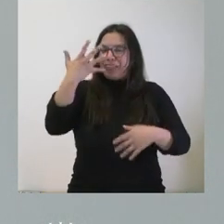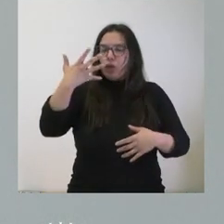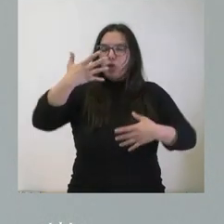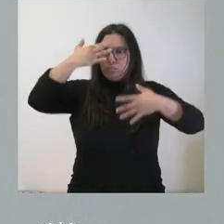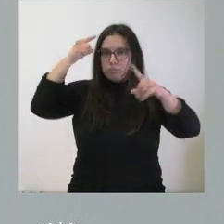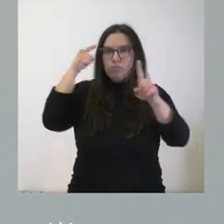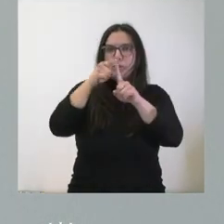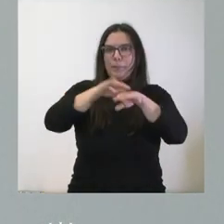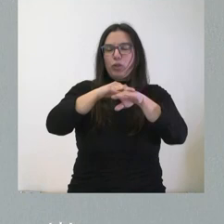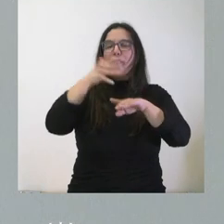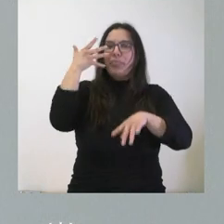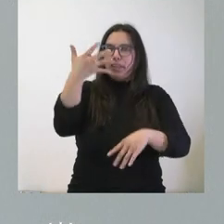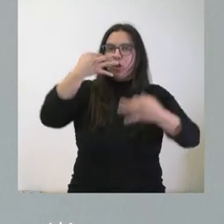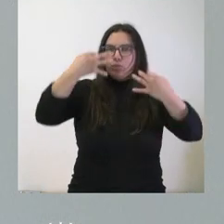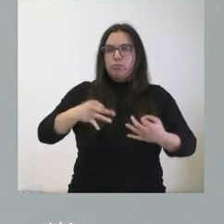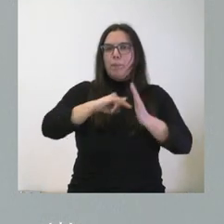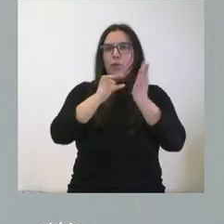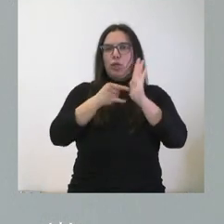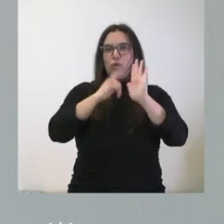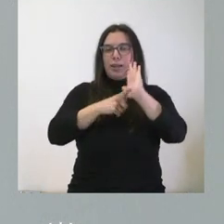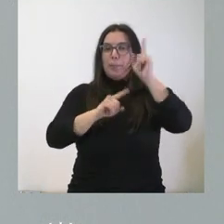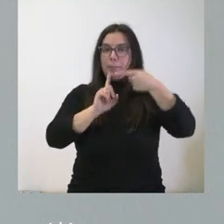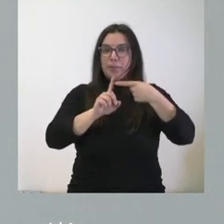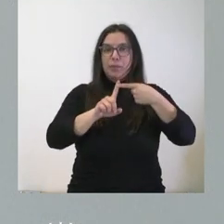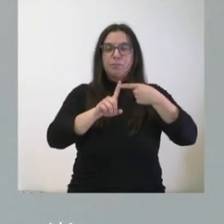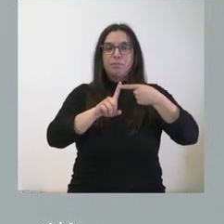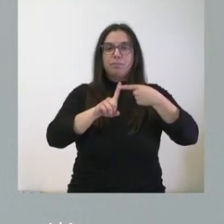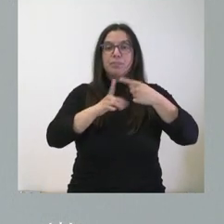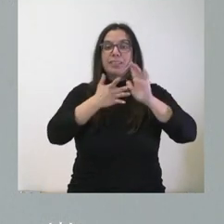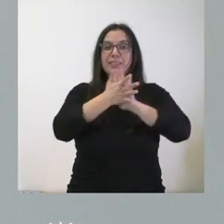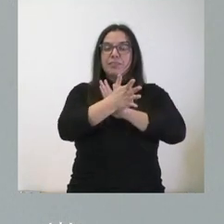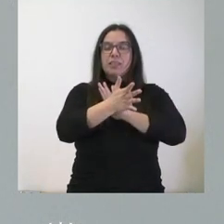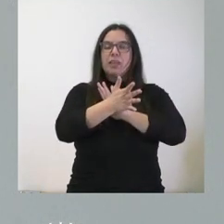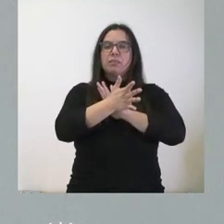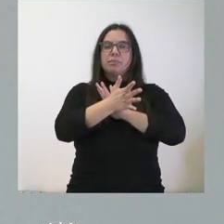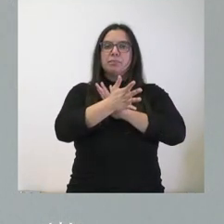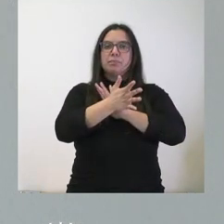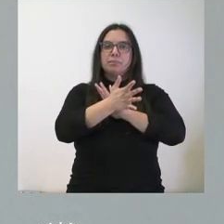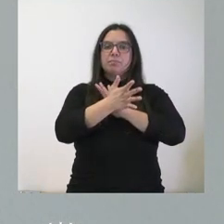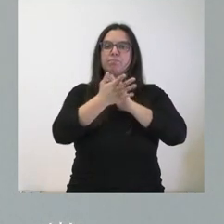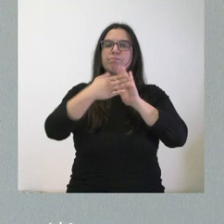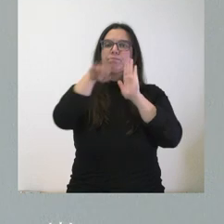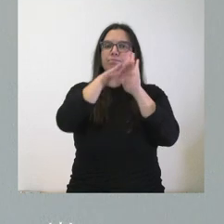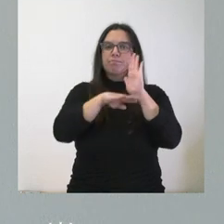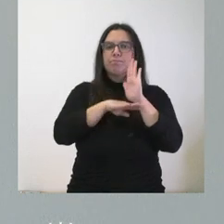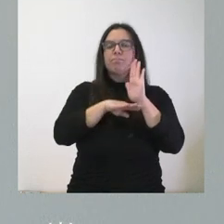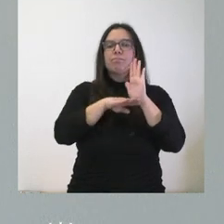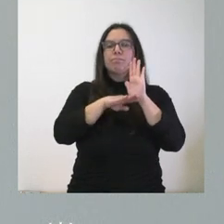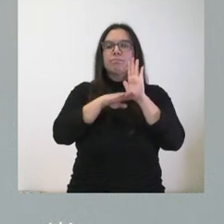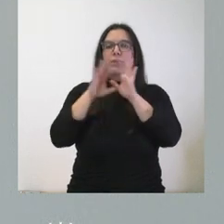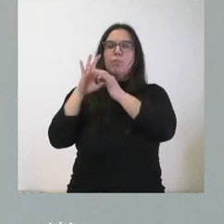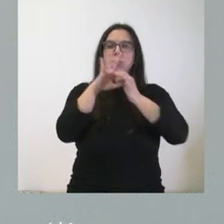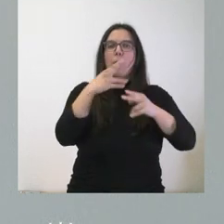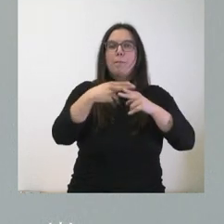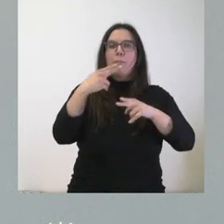esenciales, perdón, en torno a este proyecto de ley. Primero, se trata de establecer un proyecto de ley bajo el prisma de una